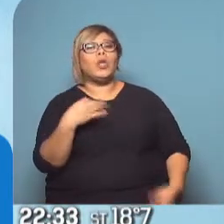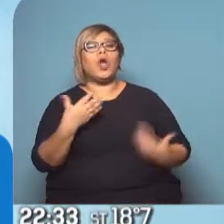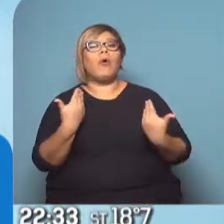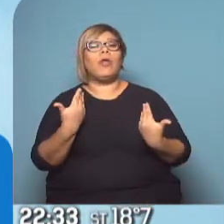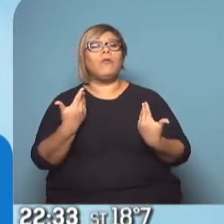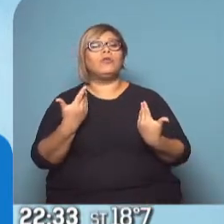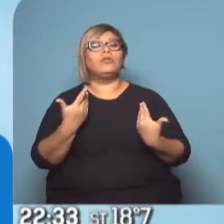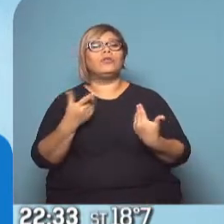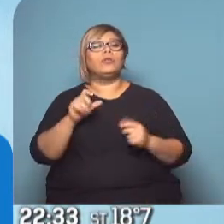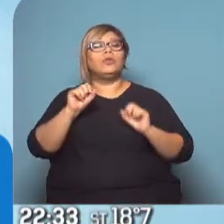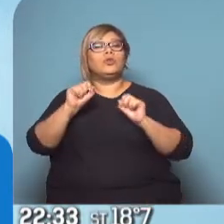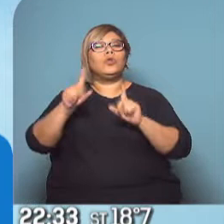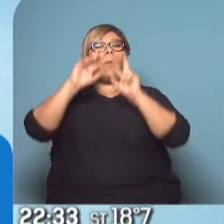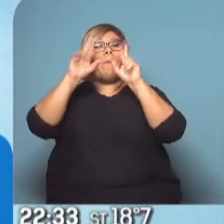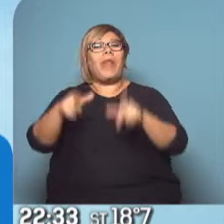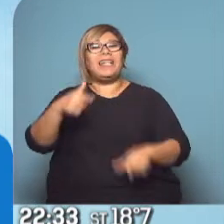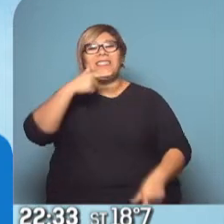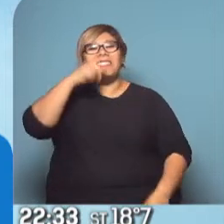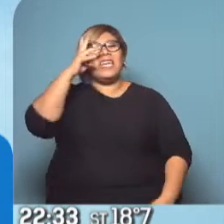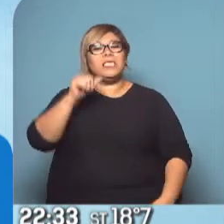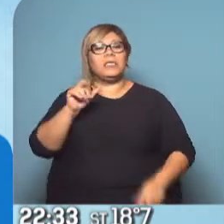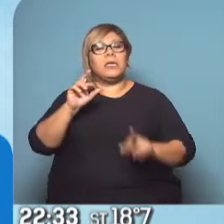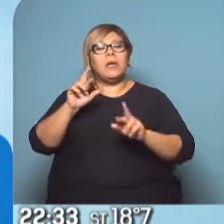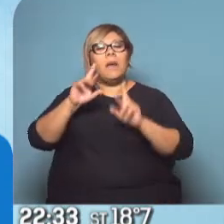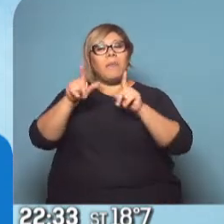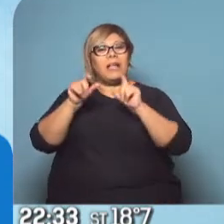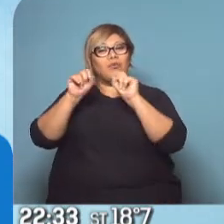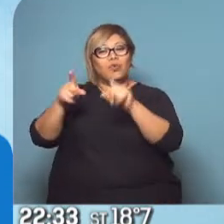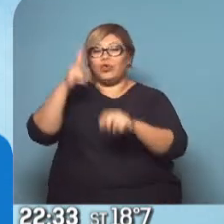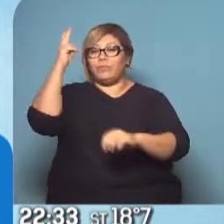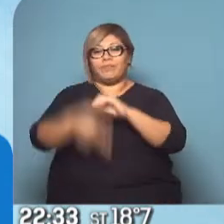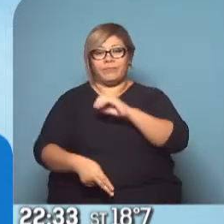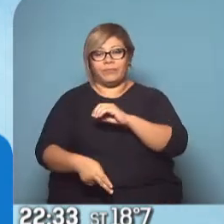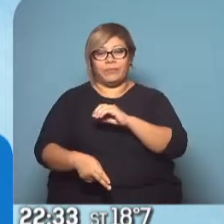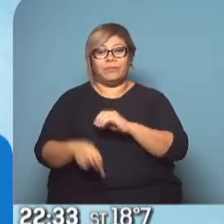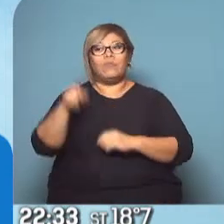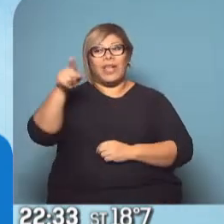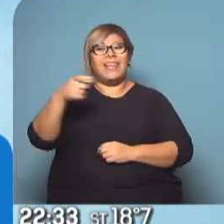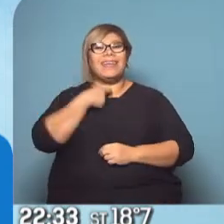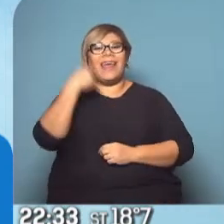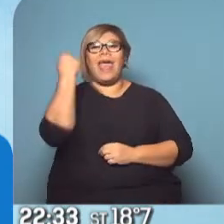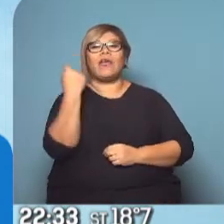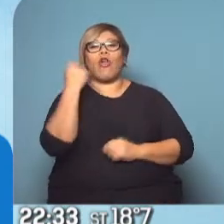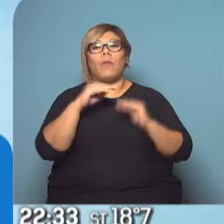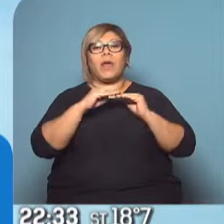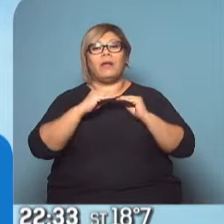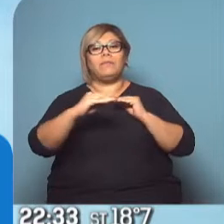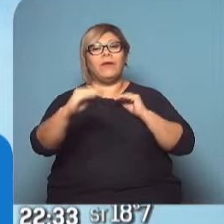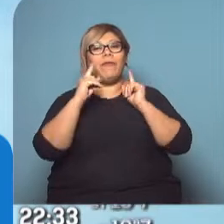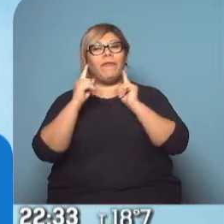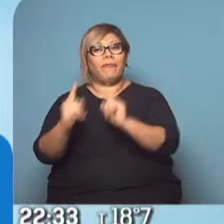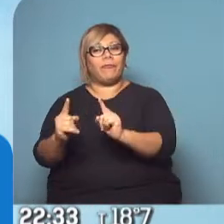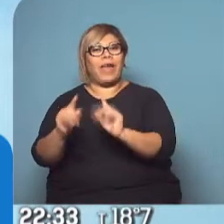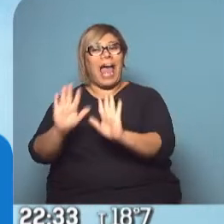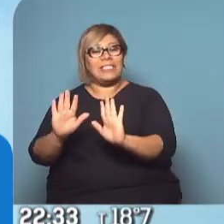a su plan, a sus planes para traer de nuevo, de vuelta, una nueva recesión económica a España, y por tanto, sobre